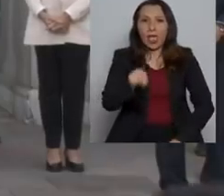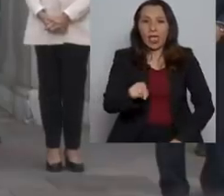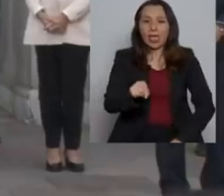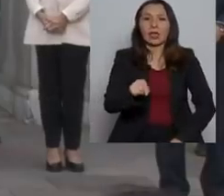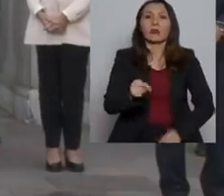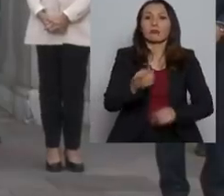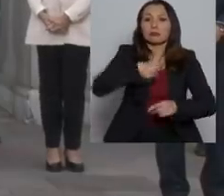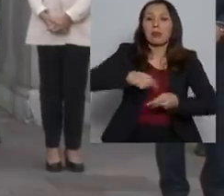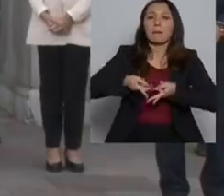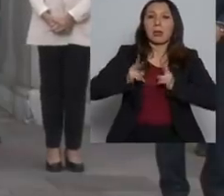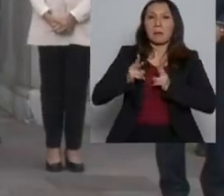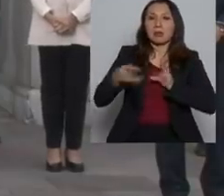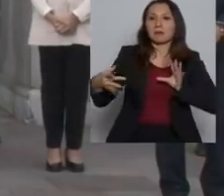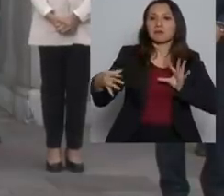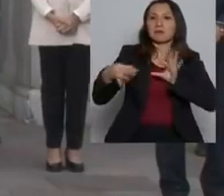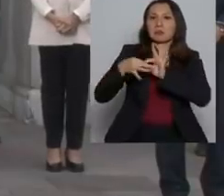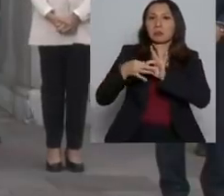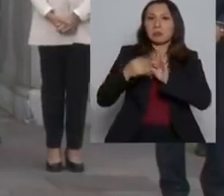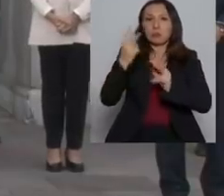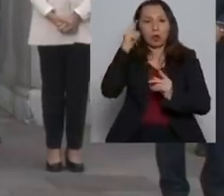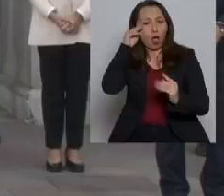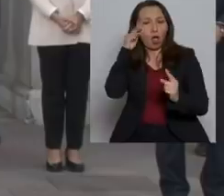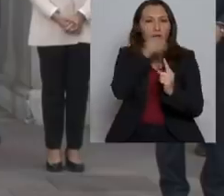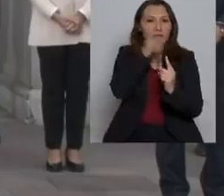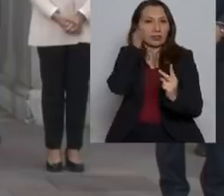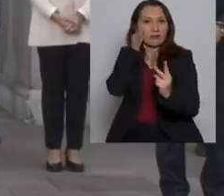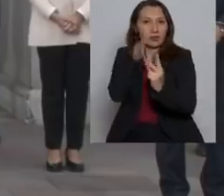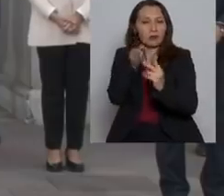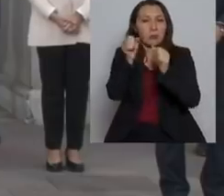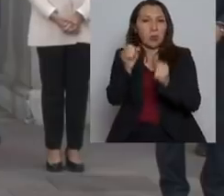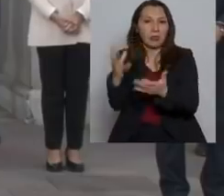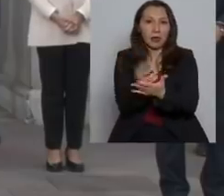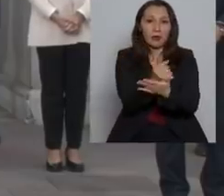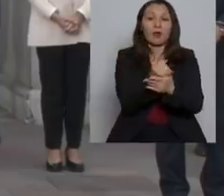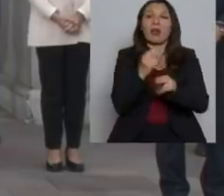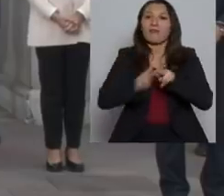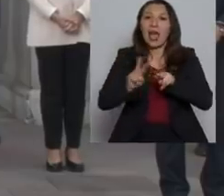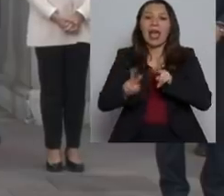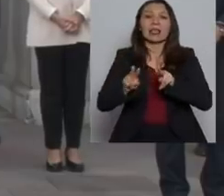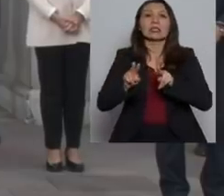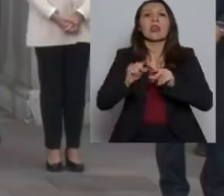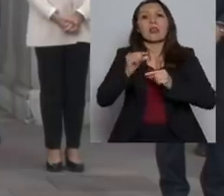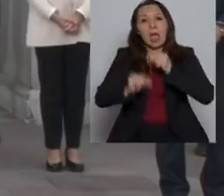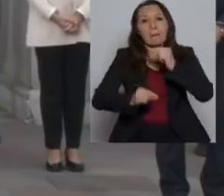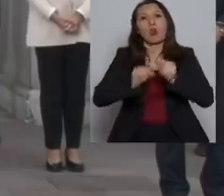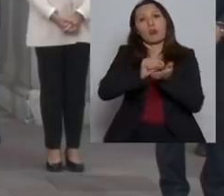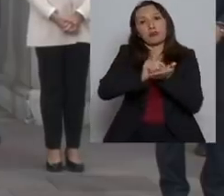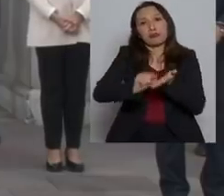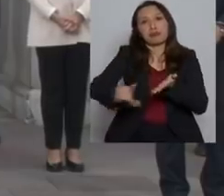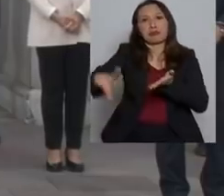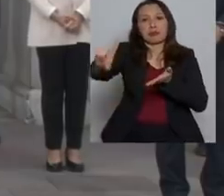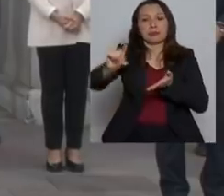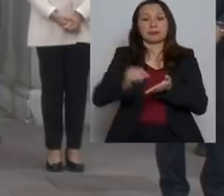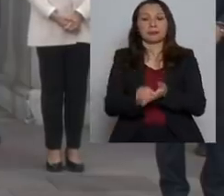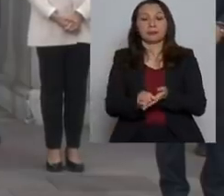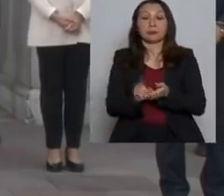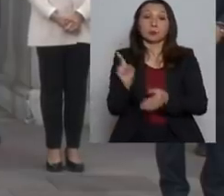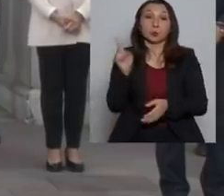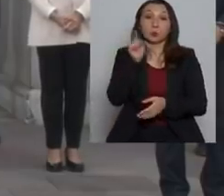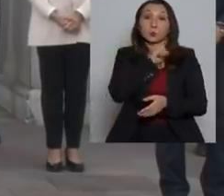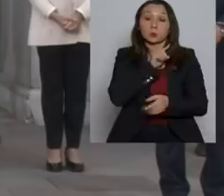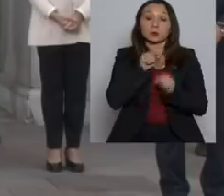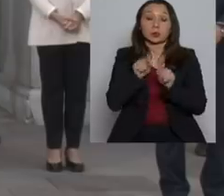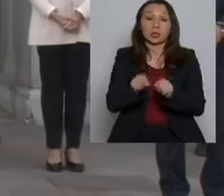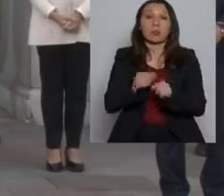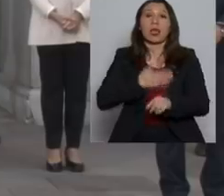que nos va a permitir compatibilizar esos dos objetivos y va a tener que hacerse en forma gradual. Y finalmente,